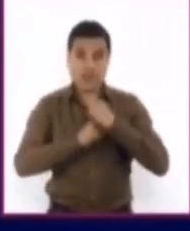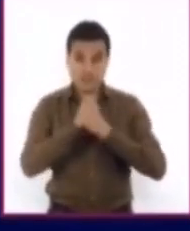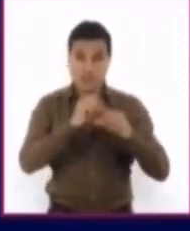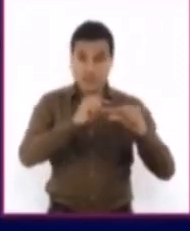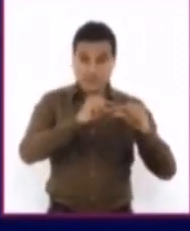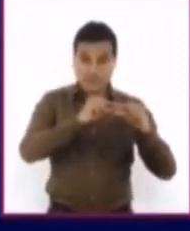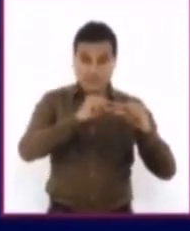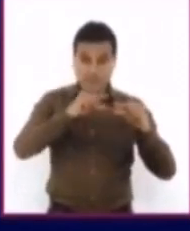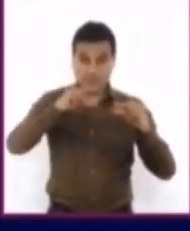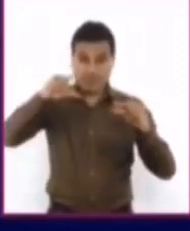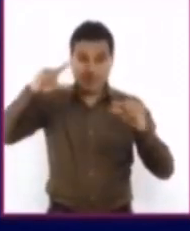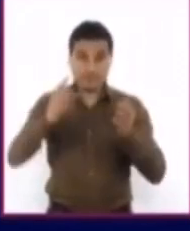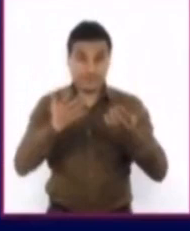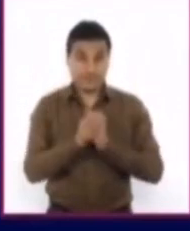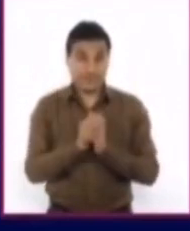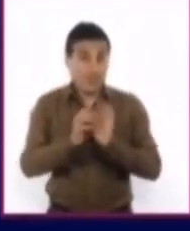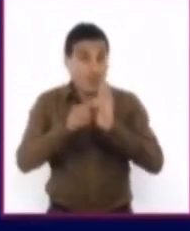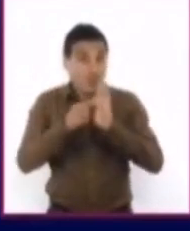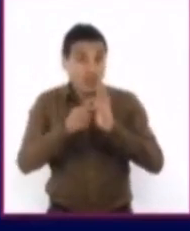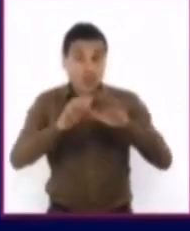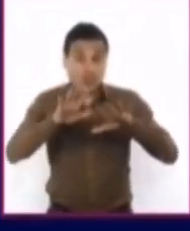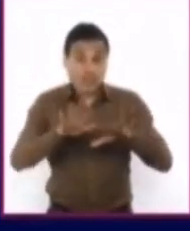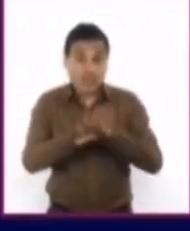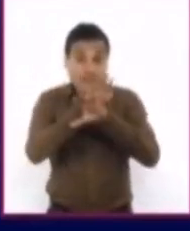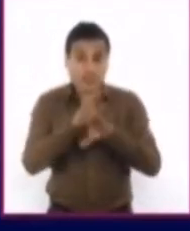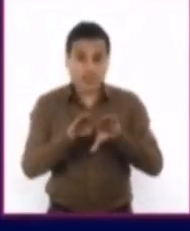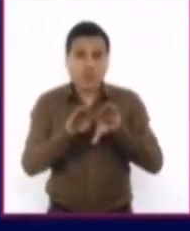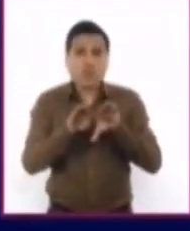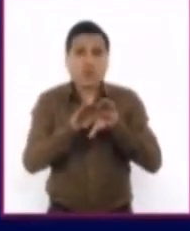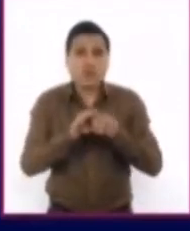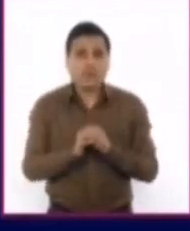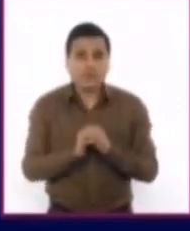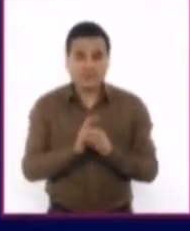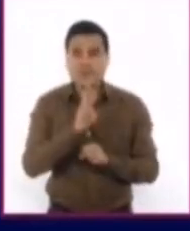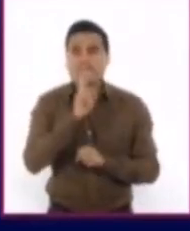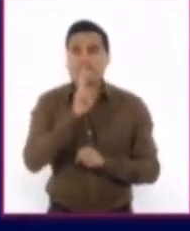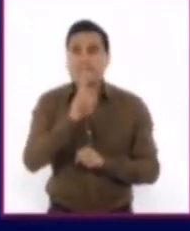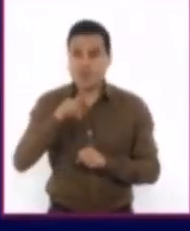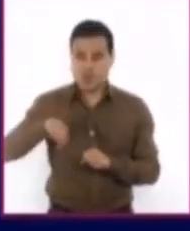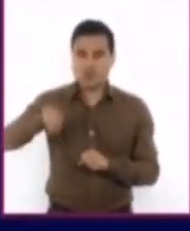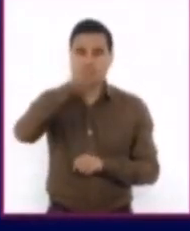el cambio a cualquier modelo sería más sencillo si el consumo es moderado.